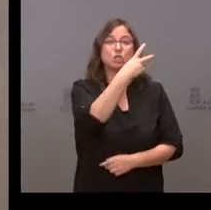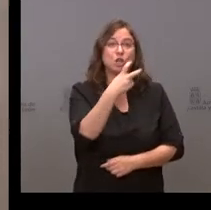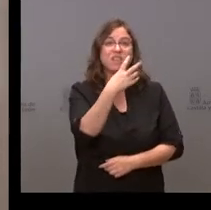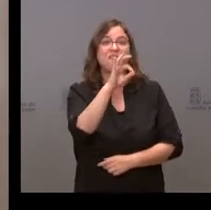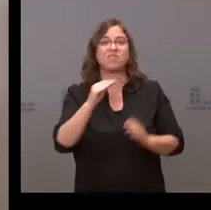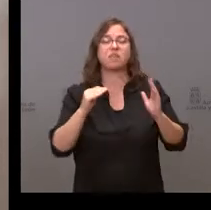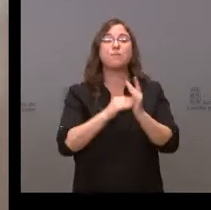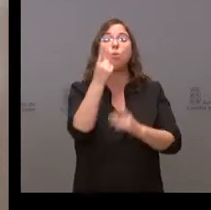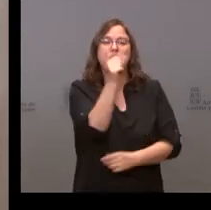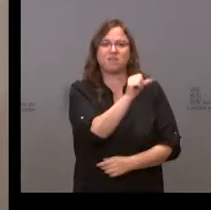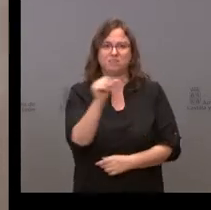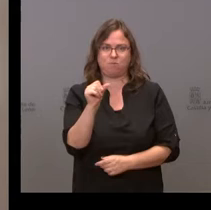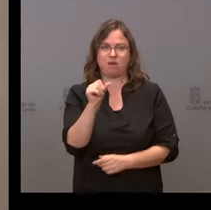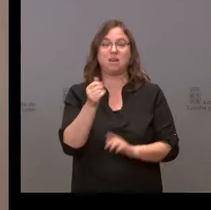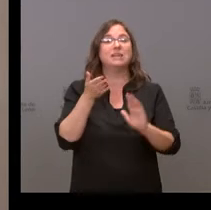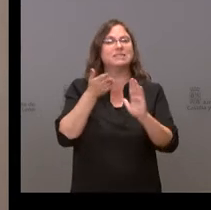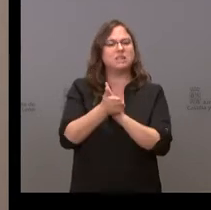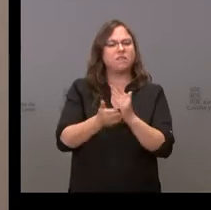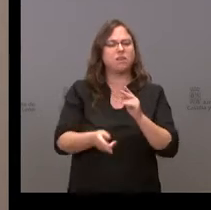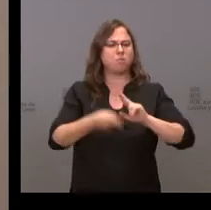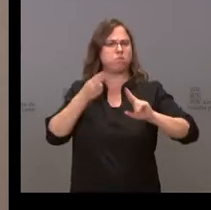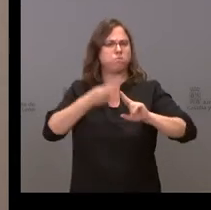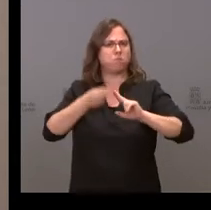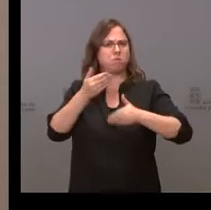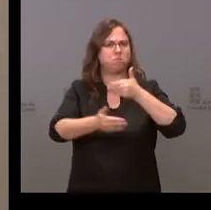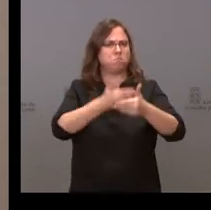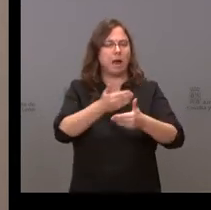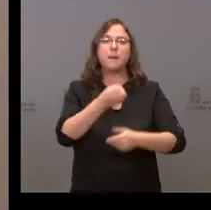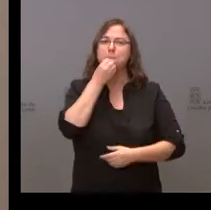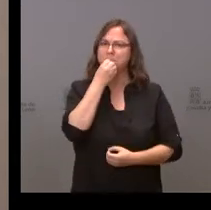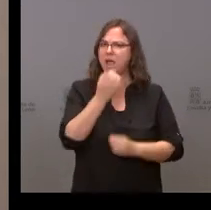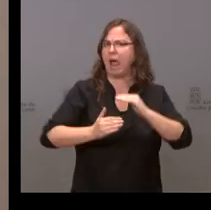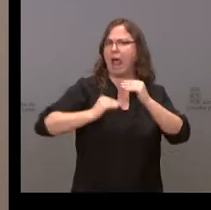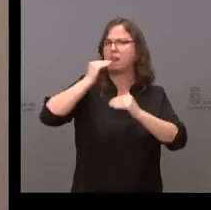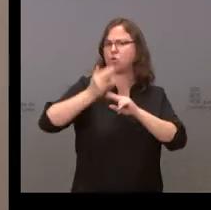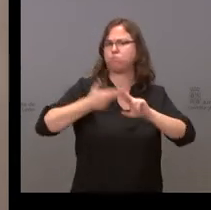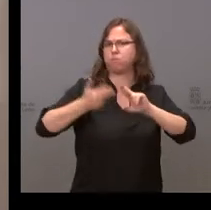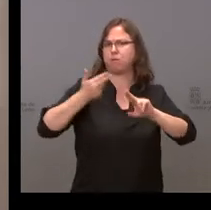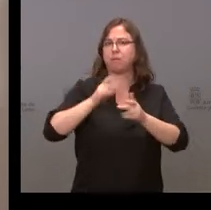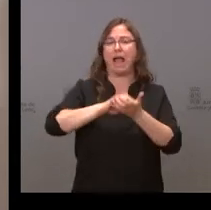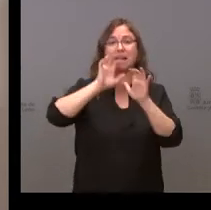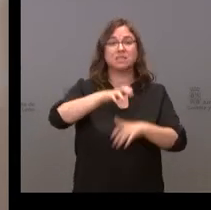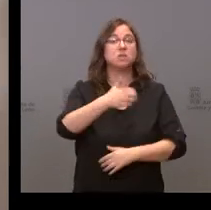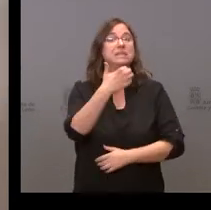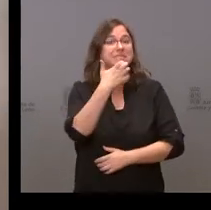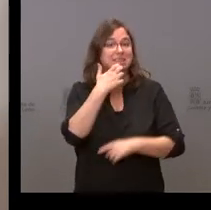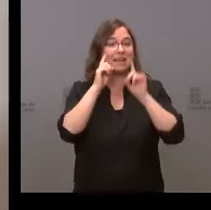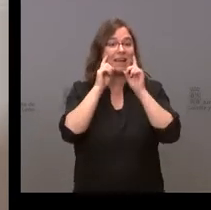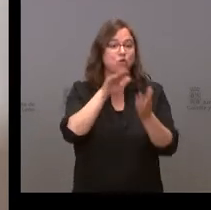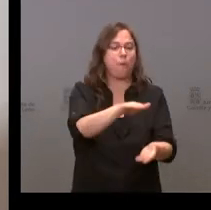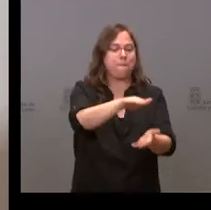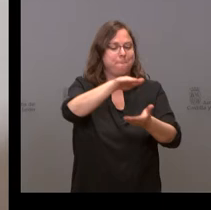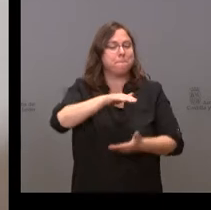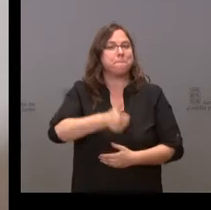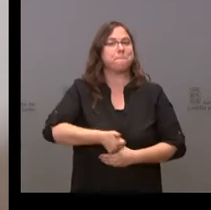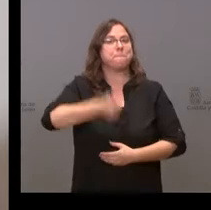semana. El ritmo de vacunación en Castilla y León sigue alto y, por supuesto, si se nos pone a disposición más vacunas,